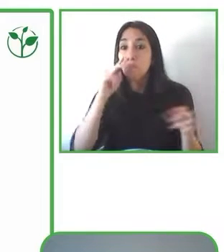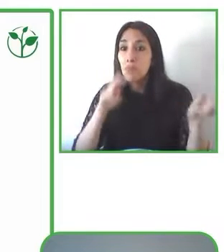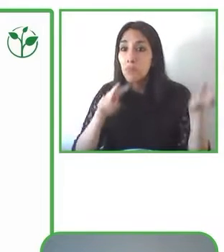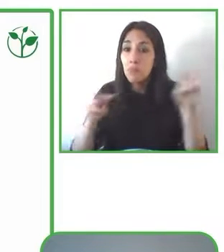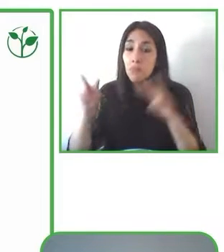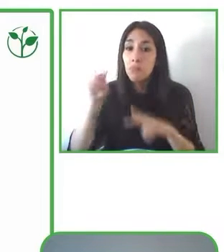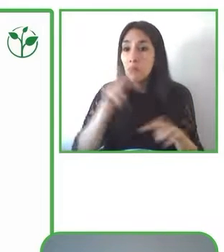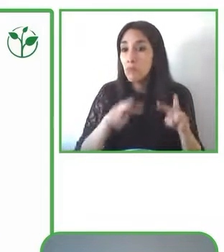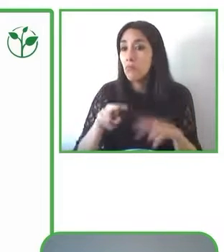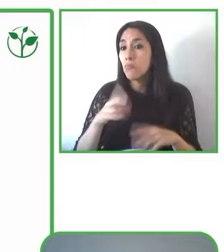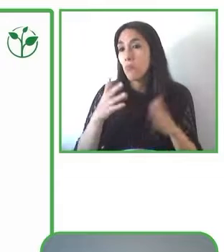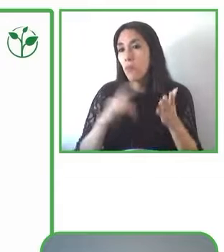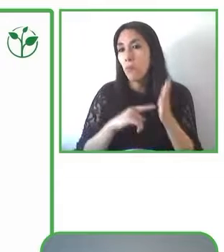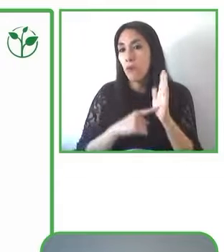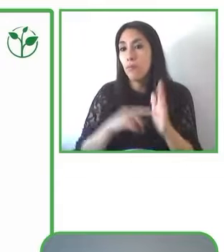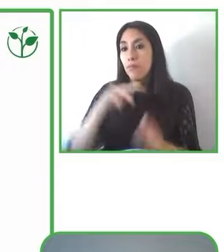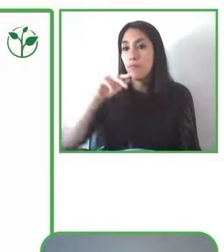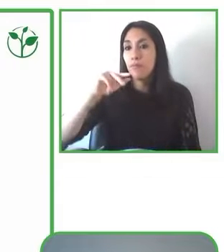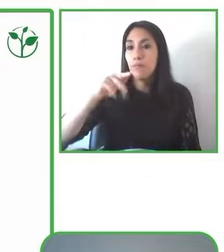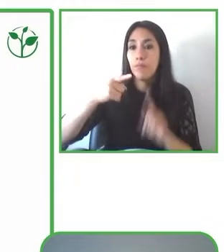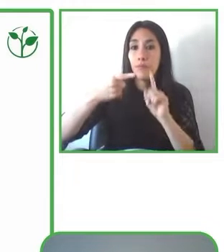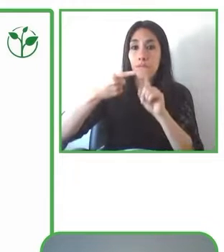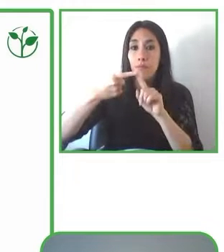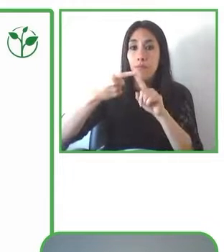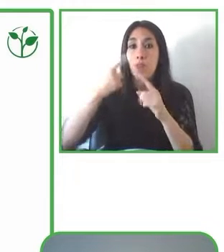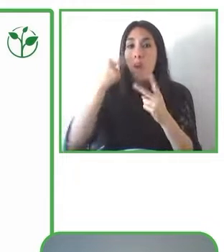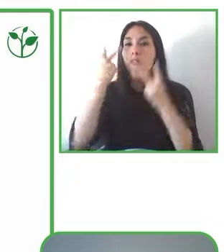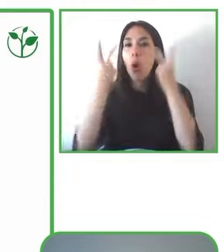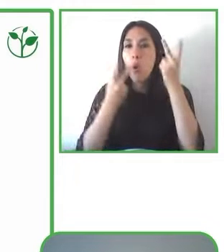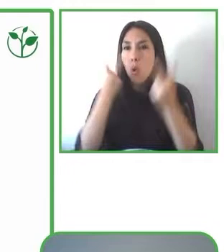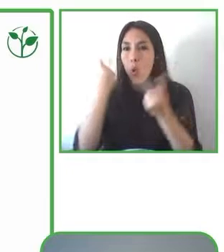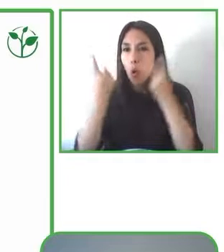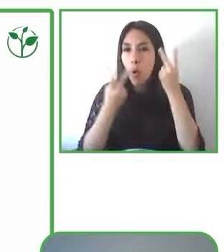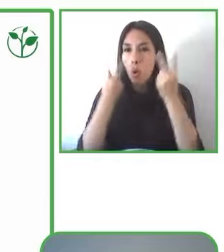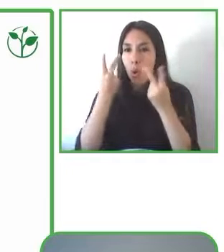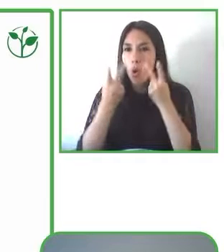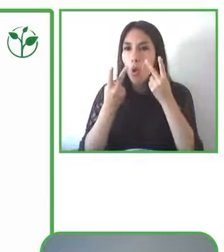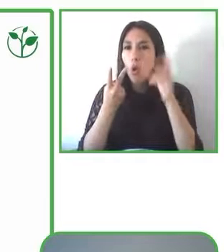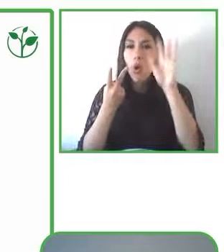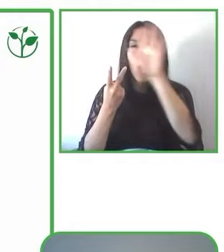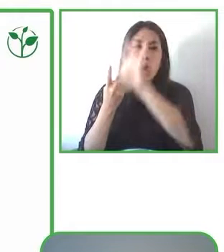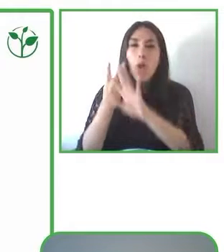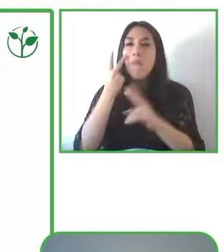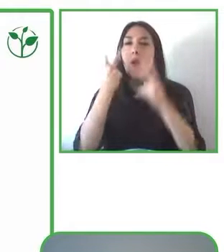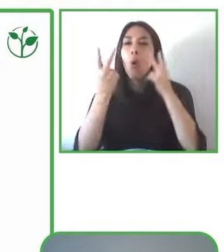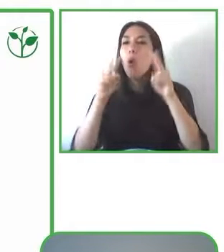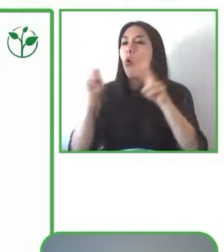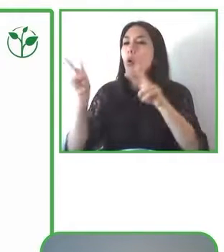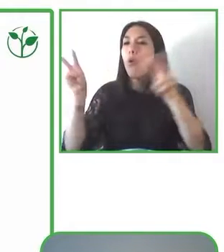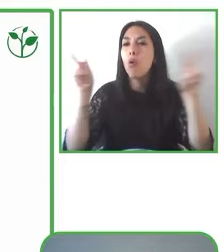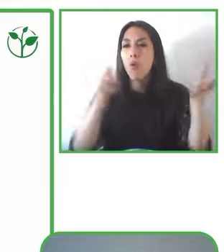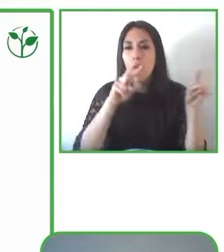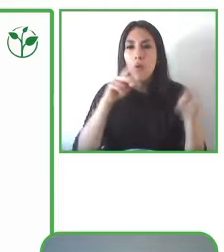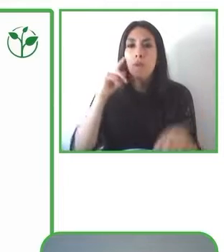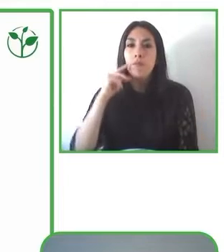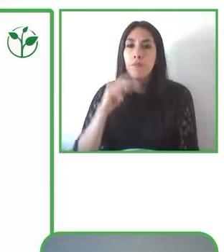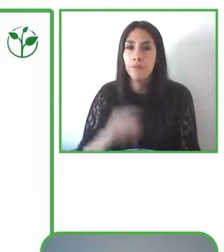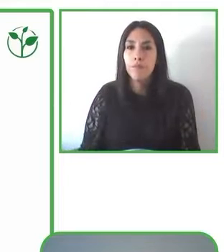visual, táctil y audible, con distintos elementos que activan y la persona